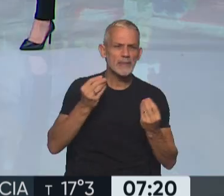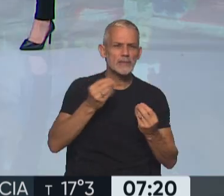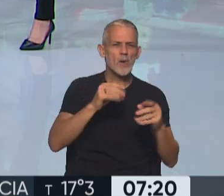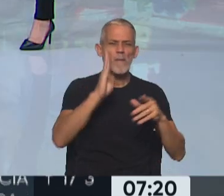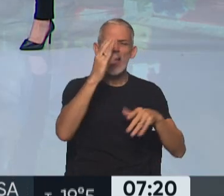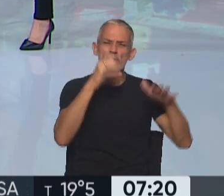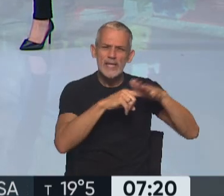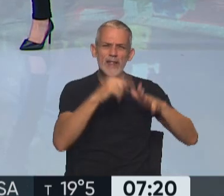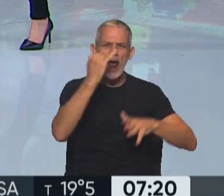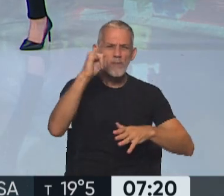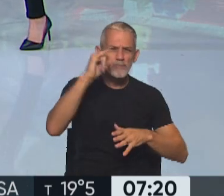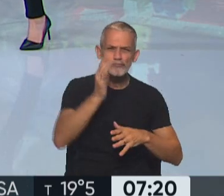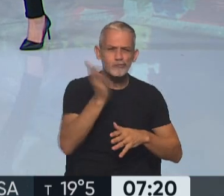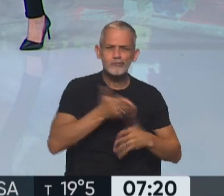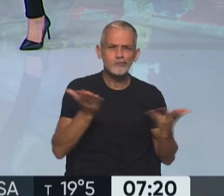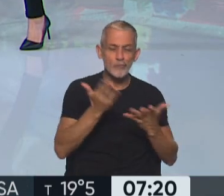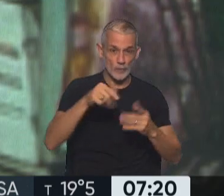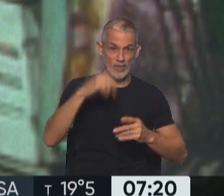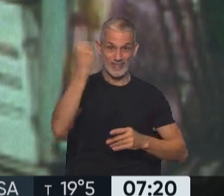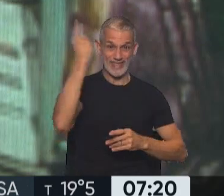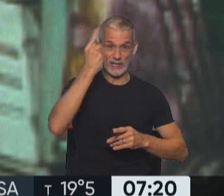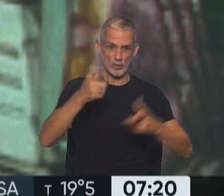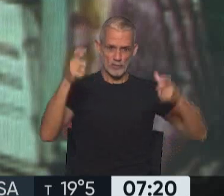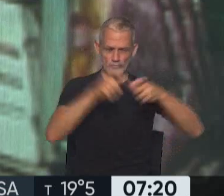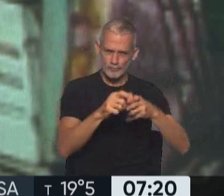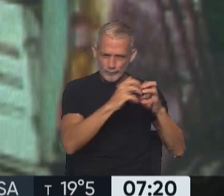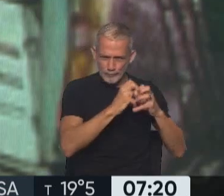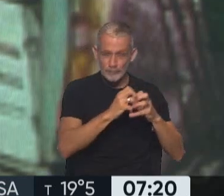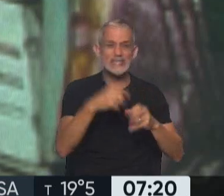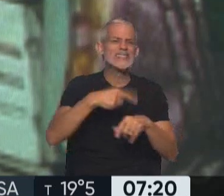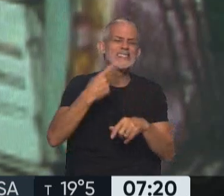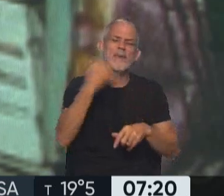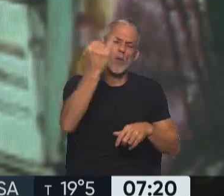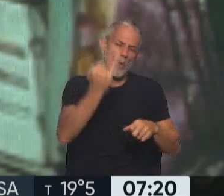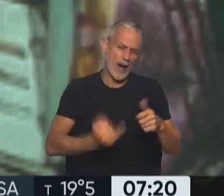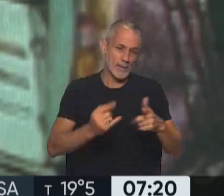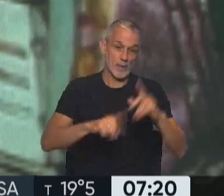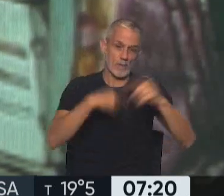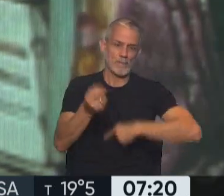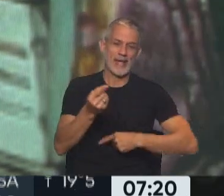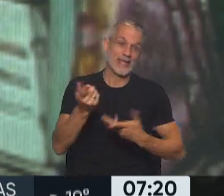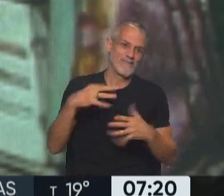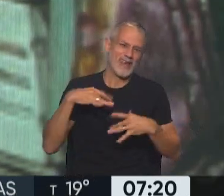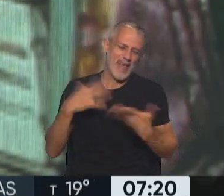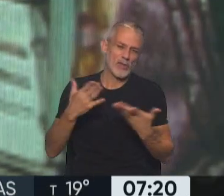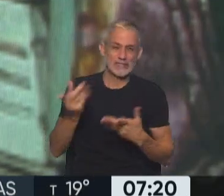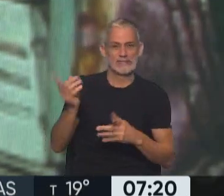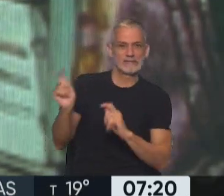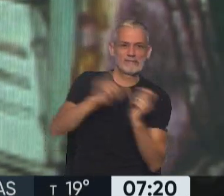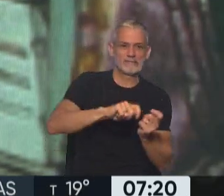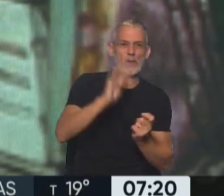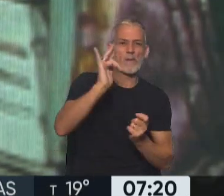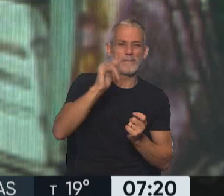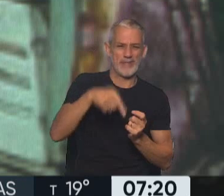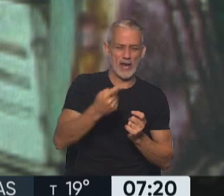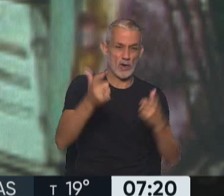Banco Central. Así es, hoy va a haber una reunión de directorio del Banco Central, usualmente se reúnen los jueves, pero bueno, mañana hay feriado bancario, así que la pasan